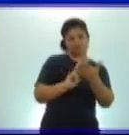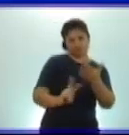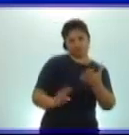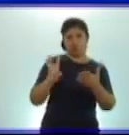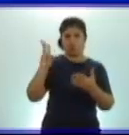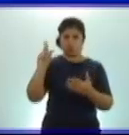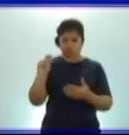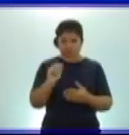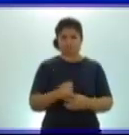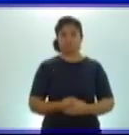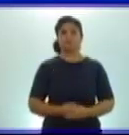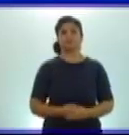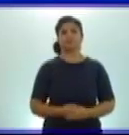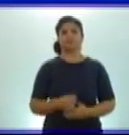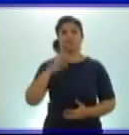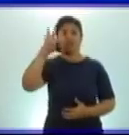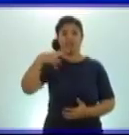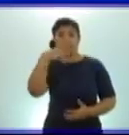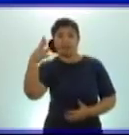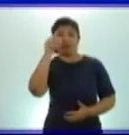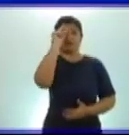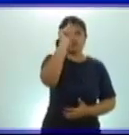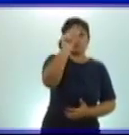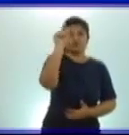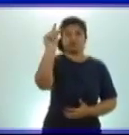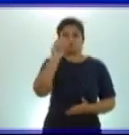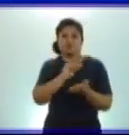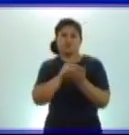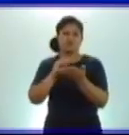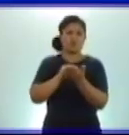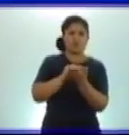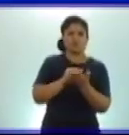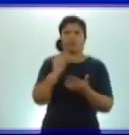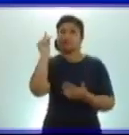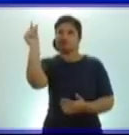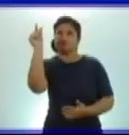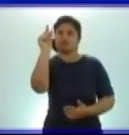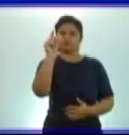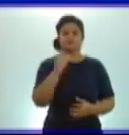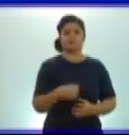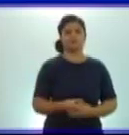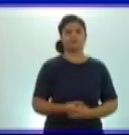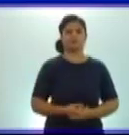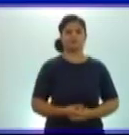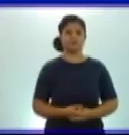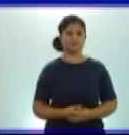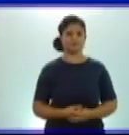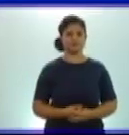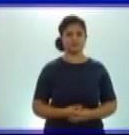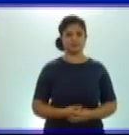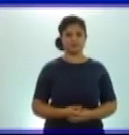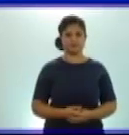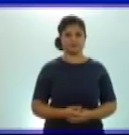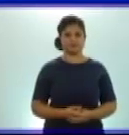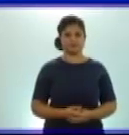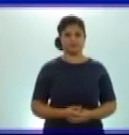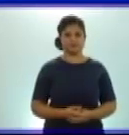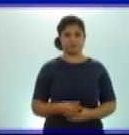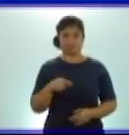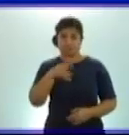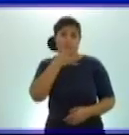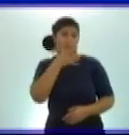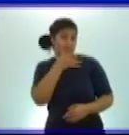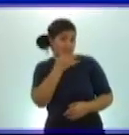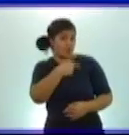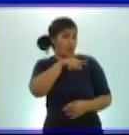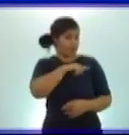colocarlos en una tabla de posiciones. Fíjense también un ejercicio similar a los que aparece en, al que presenté ahorita en el cuaderno de